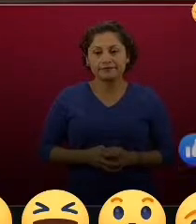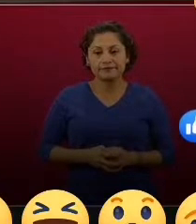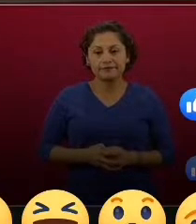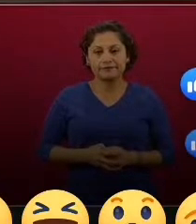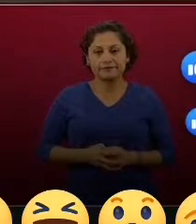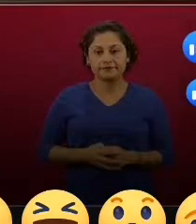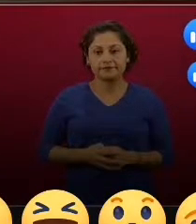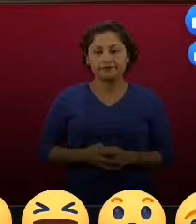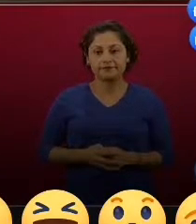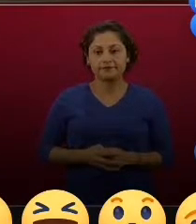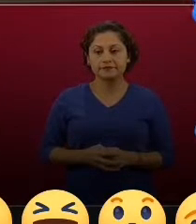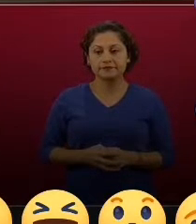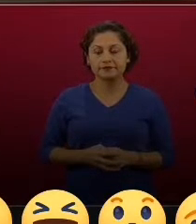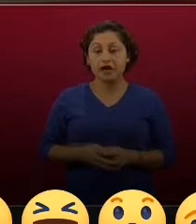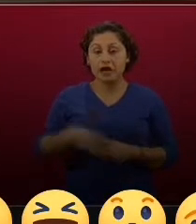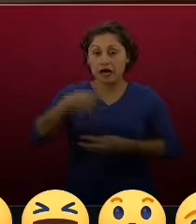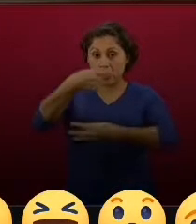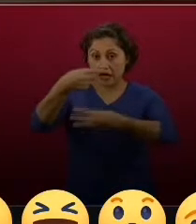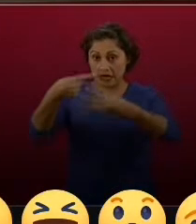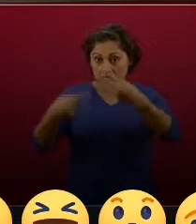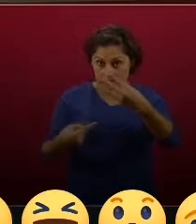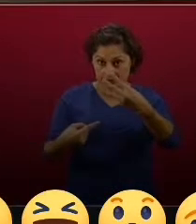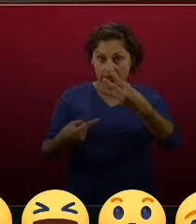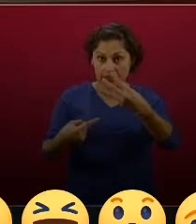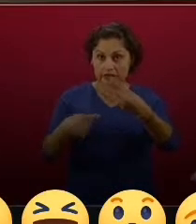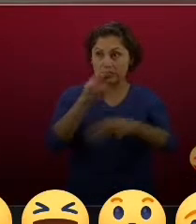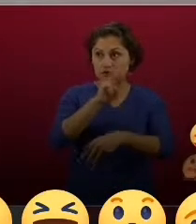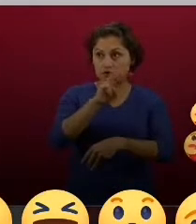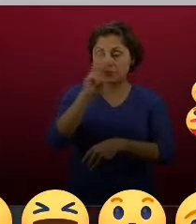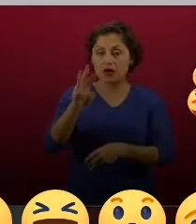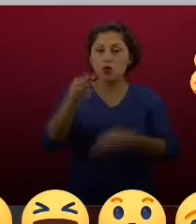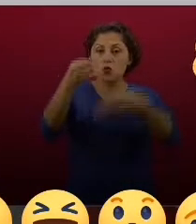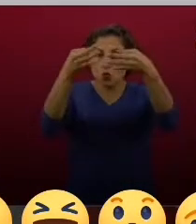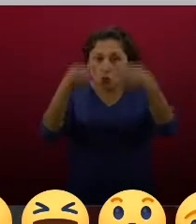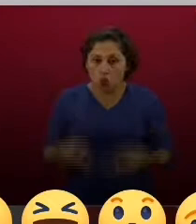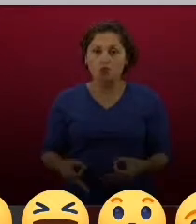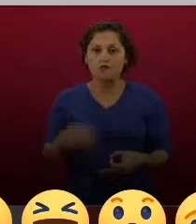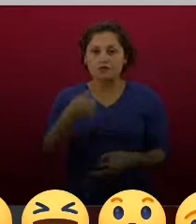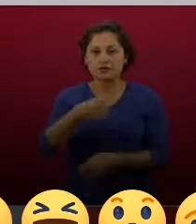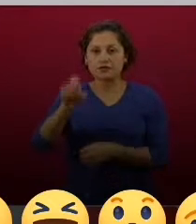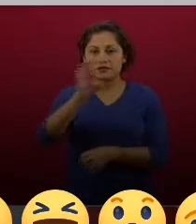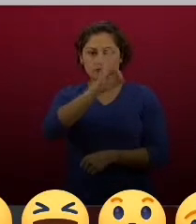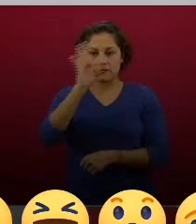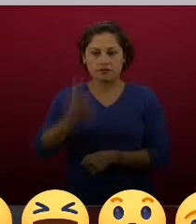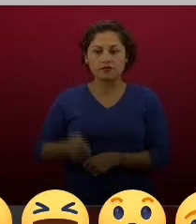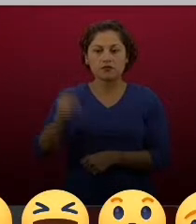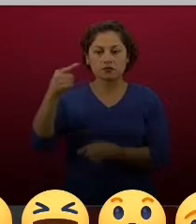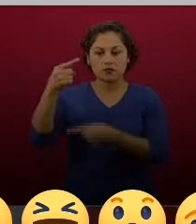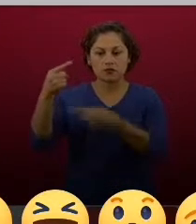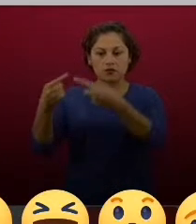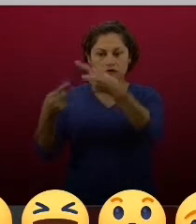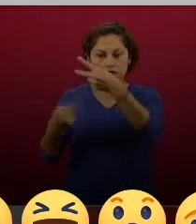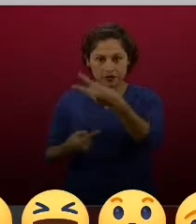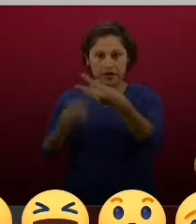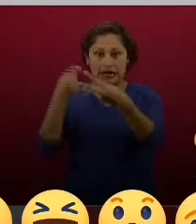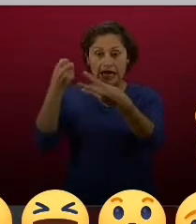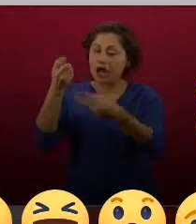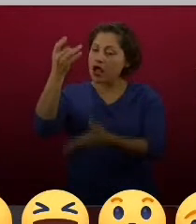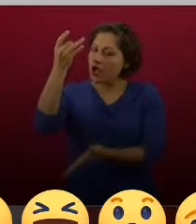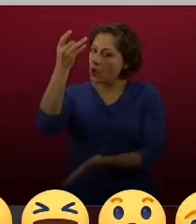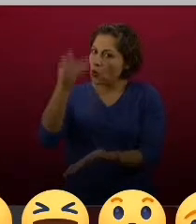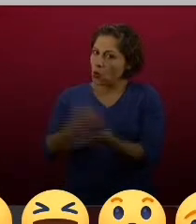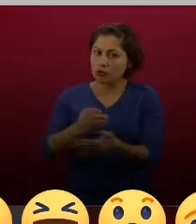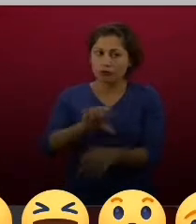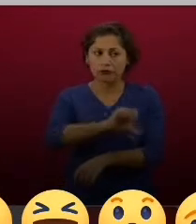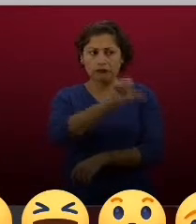Y solo tenemos tres direcciones oficiales para enviar información de correo electrónico. Infonavit más cerca de ti, arroba infonavit.org